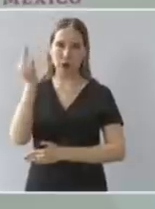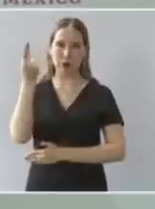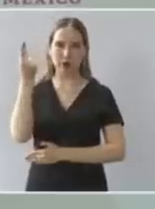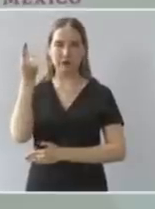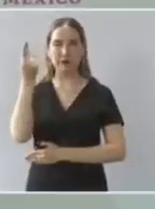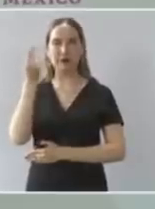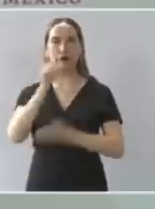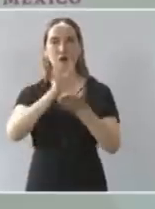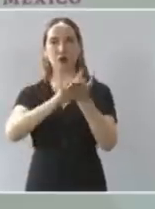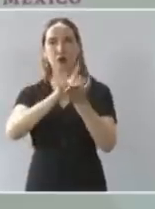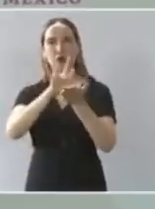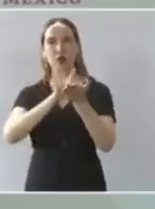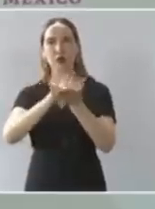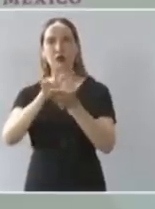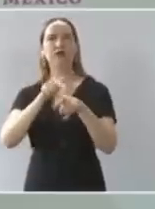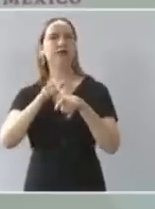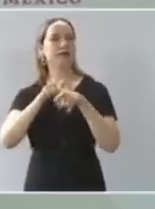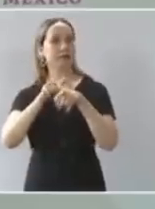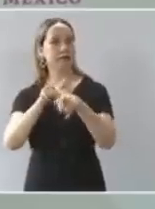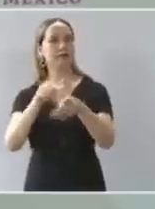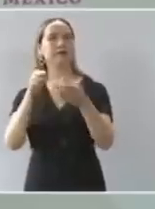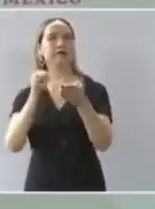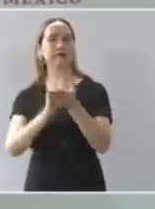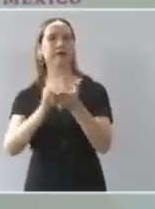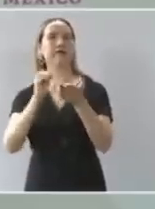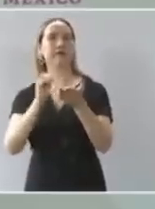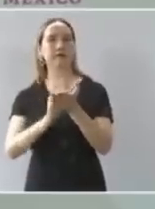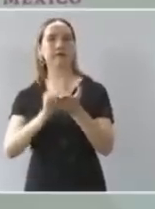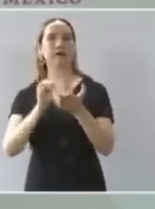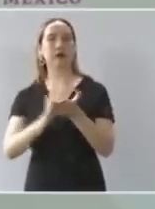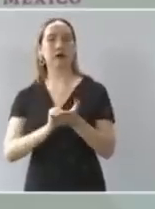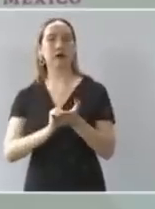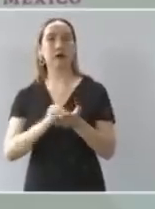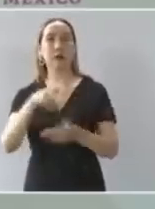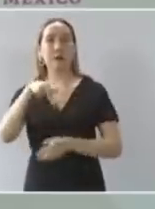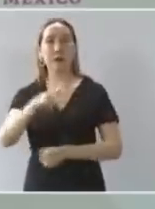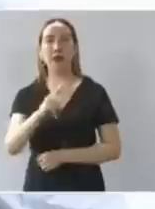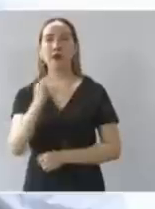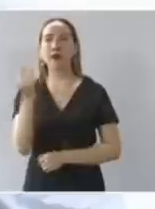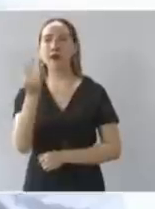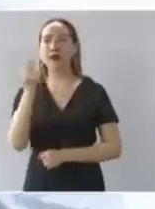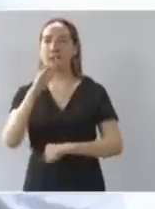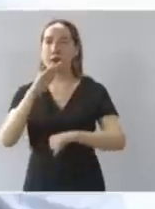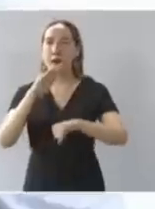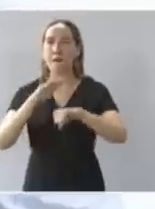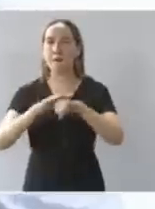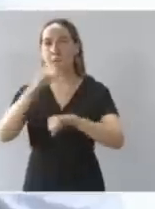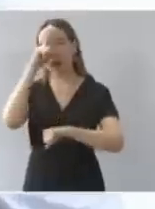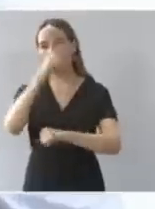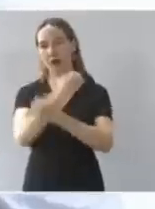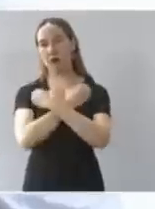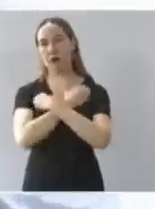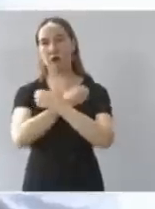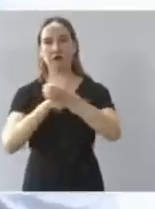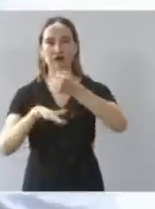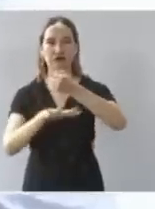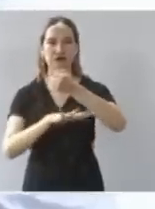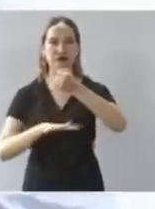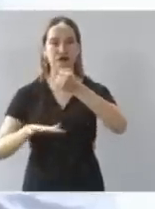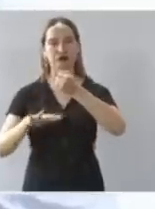a continuar pero si vamos a ampliar abajo lo que tiene que ver